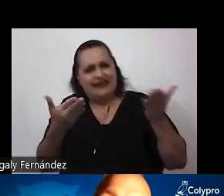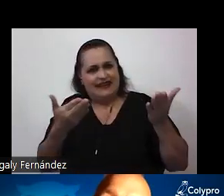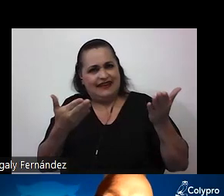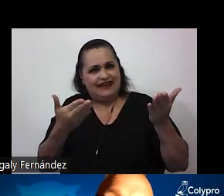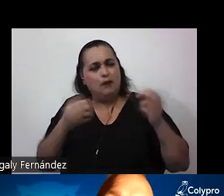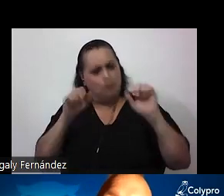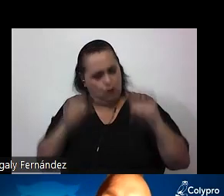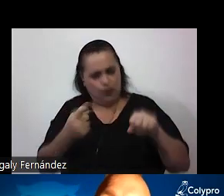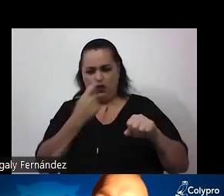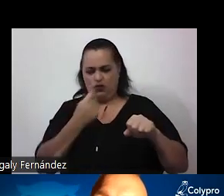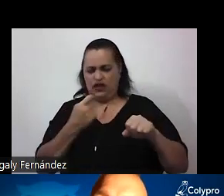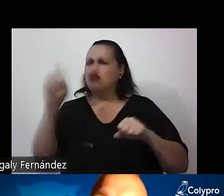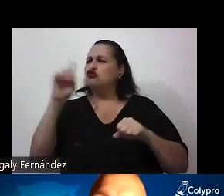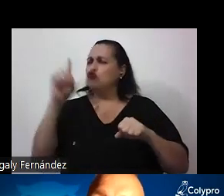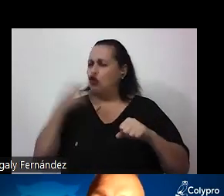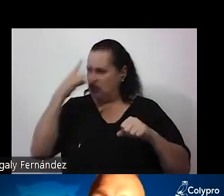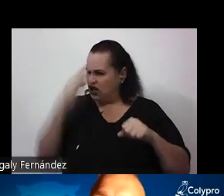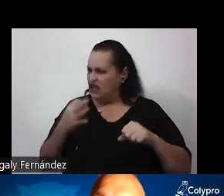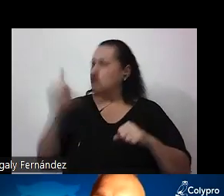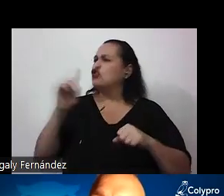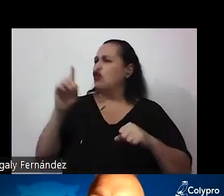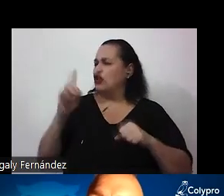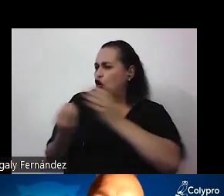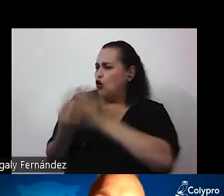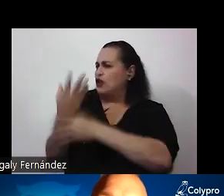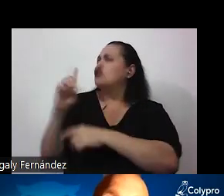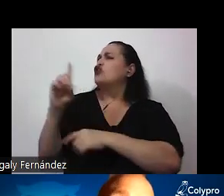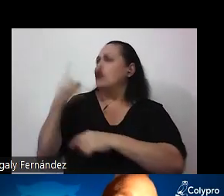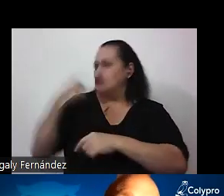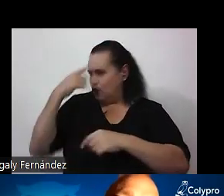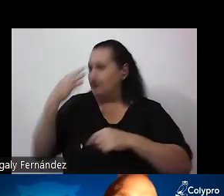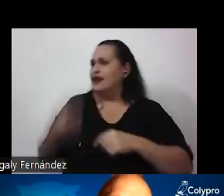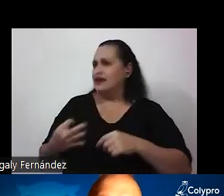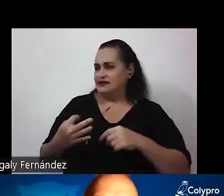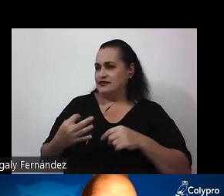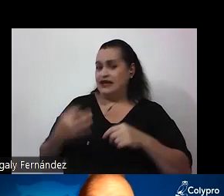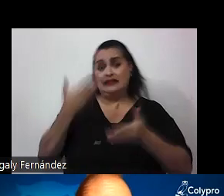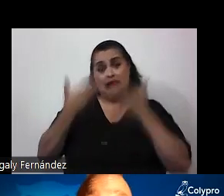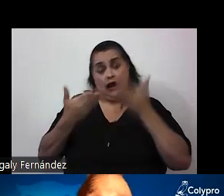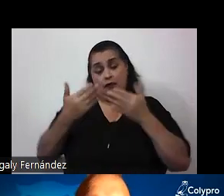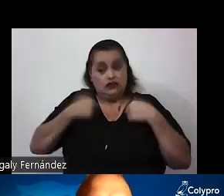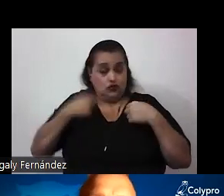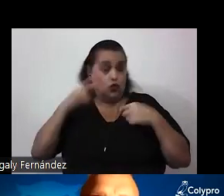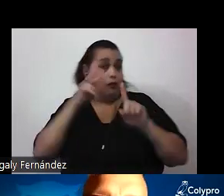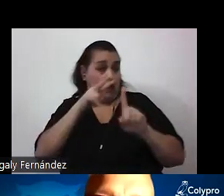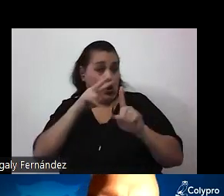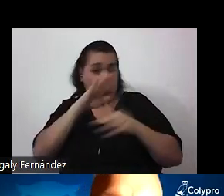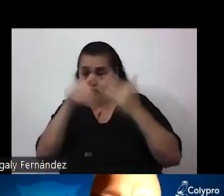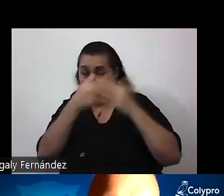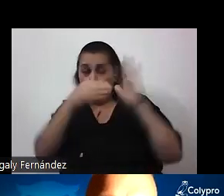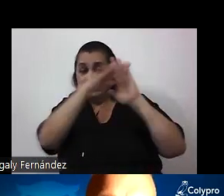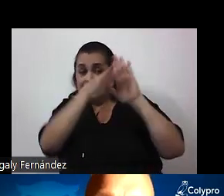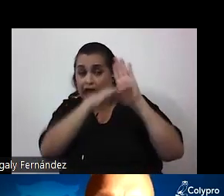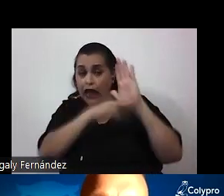de dónde vienen estas creencias que tenemos cuáles son sus orígenes será que estamos considerando todos los datos y las evidencias